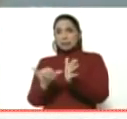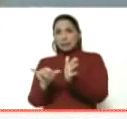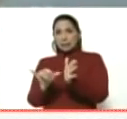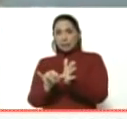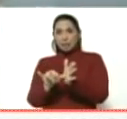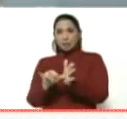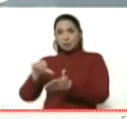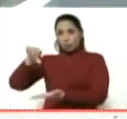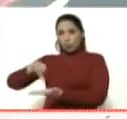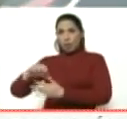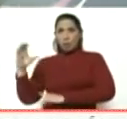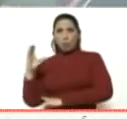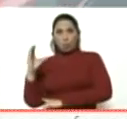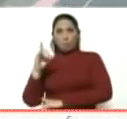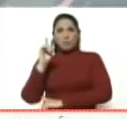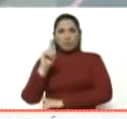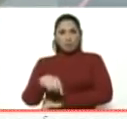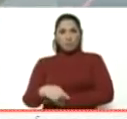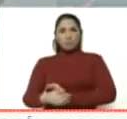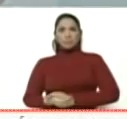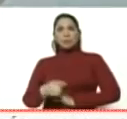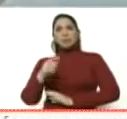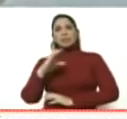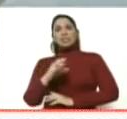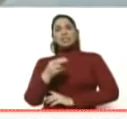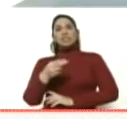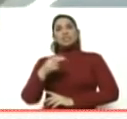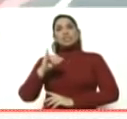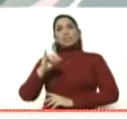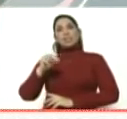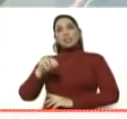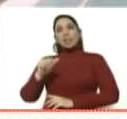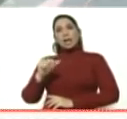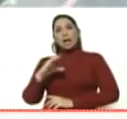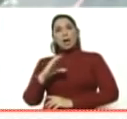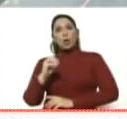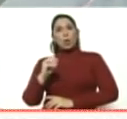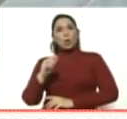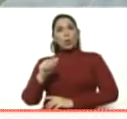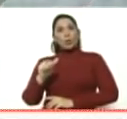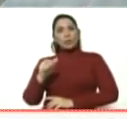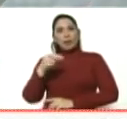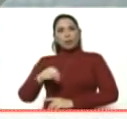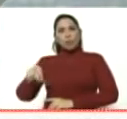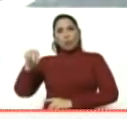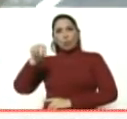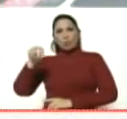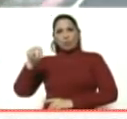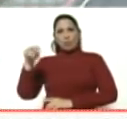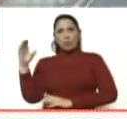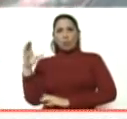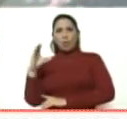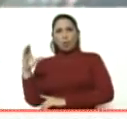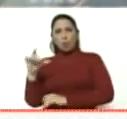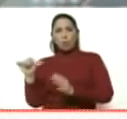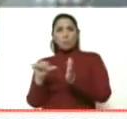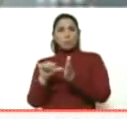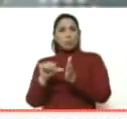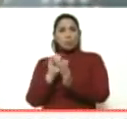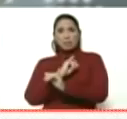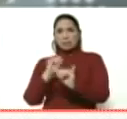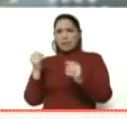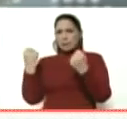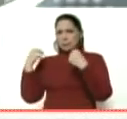y también en la ciudad de Chinácota, la población de Chinácota, norte de Santander, donde ya estaban